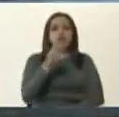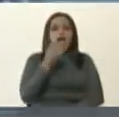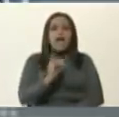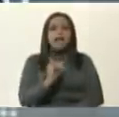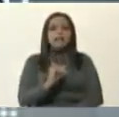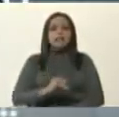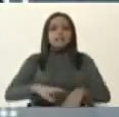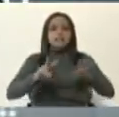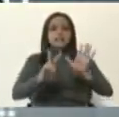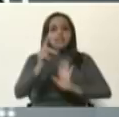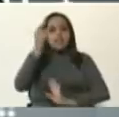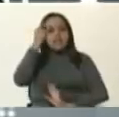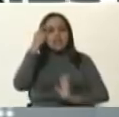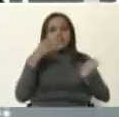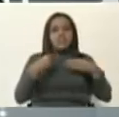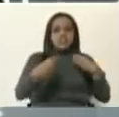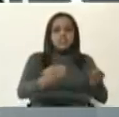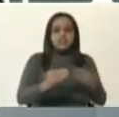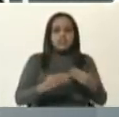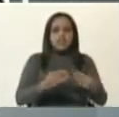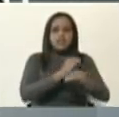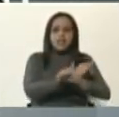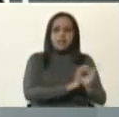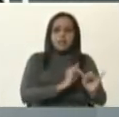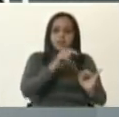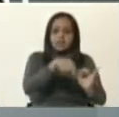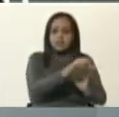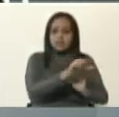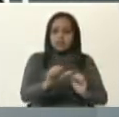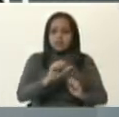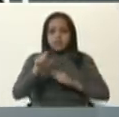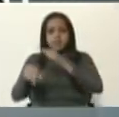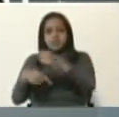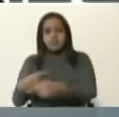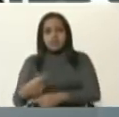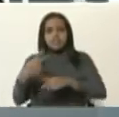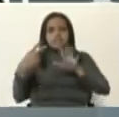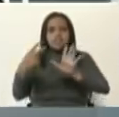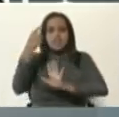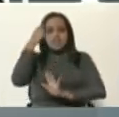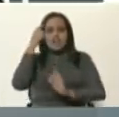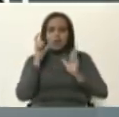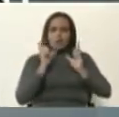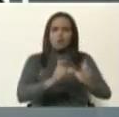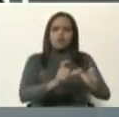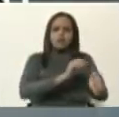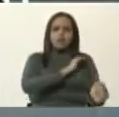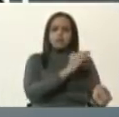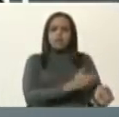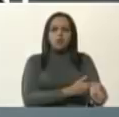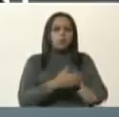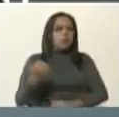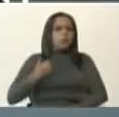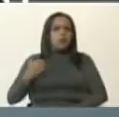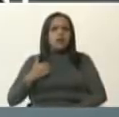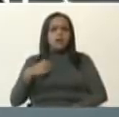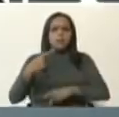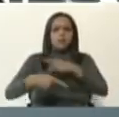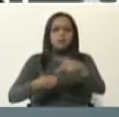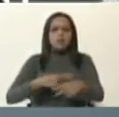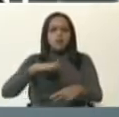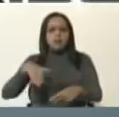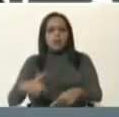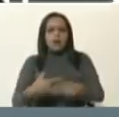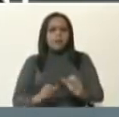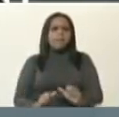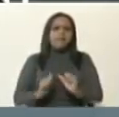Siete días de flexibilización más siete días de cuarentena radical para que cualquier proceso que se pudiese estar